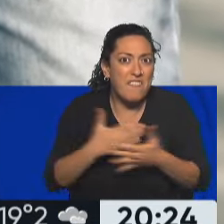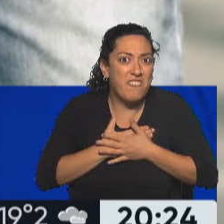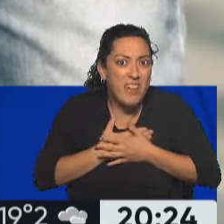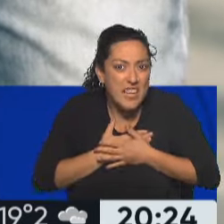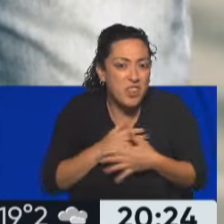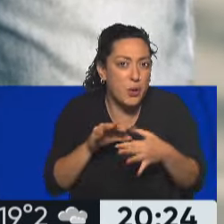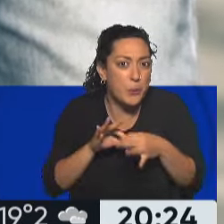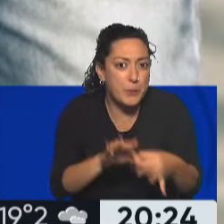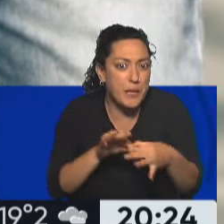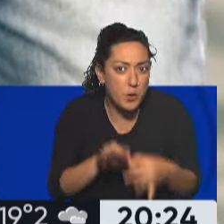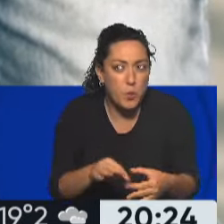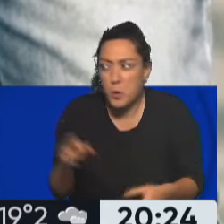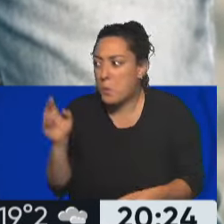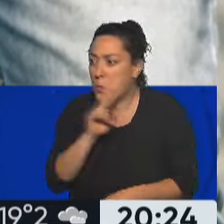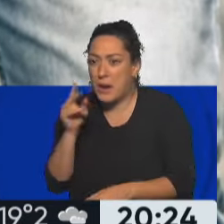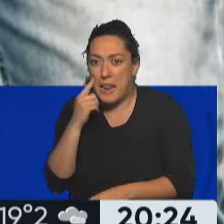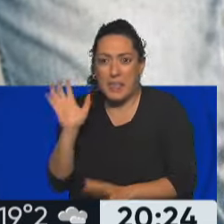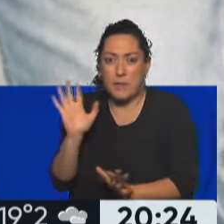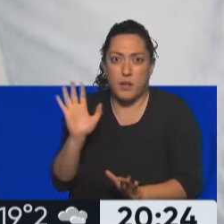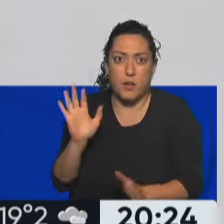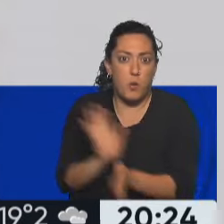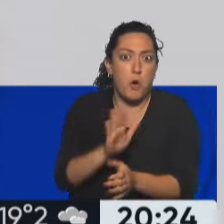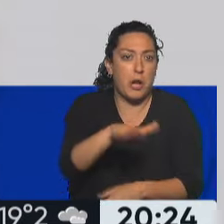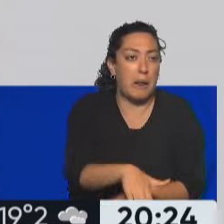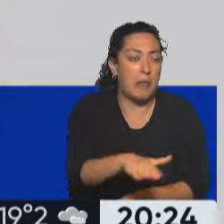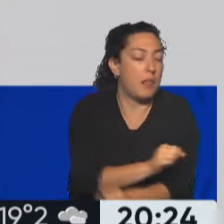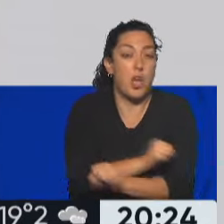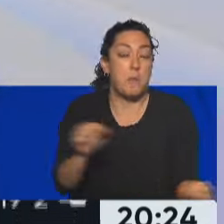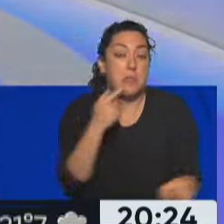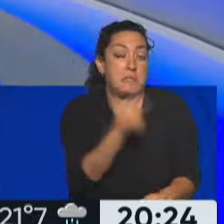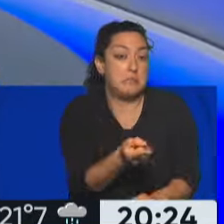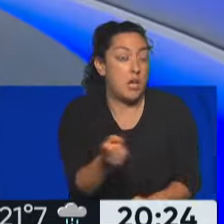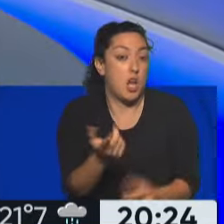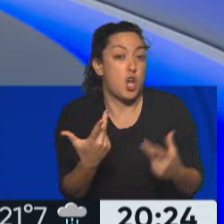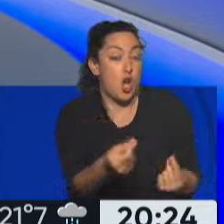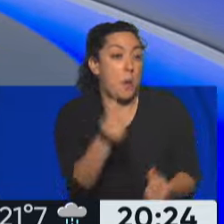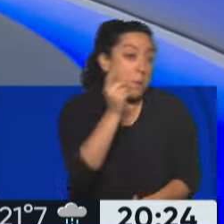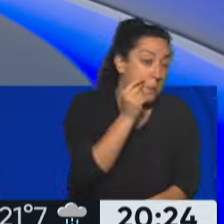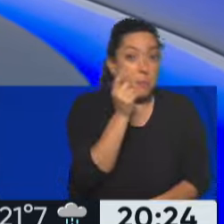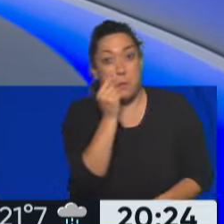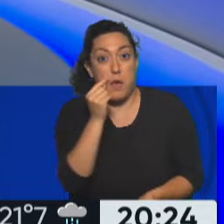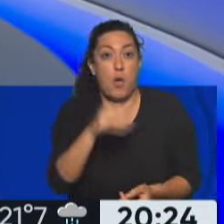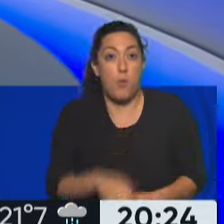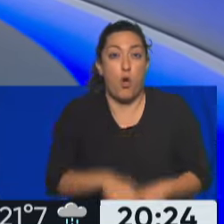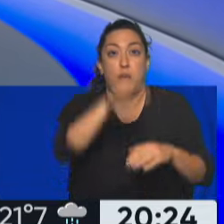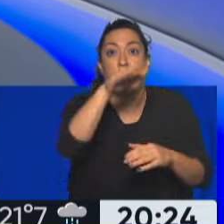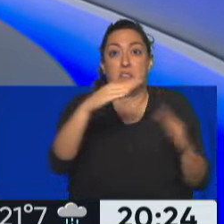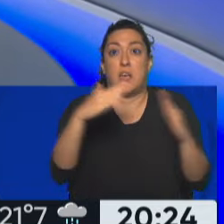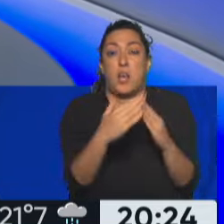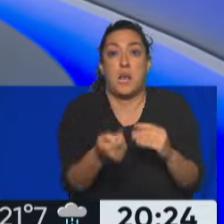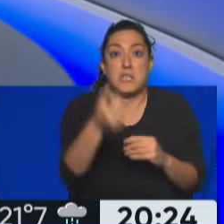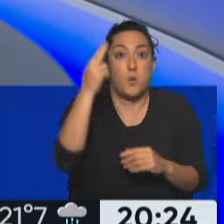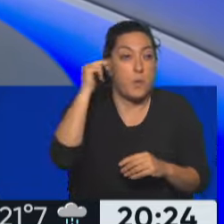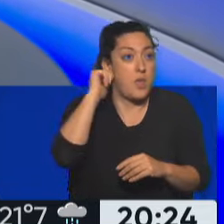conectado a ellos, no a esa mujer que los muy brusco también para el niño decirle, bueno, estos papás con los que vos viviste, casi 9